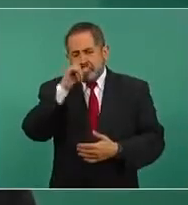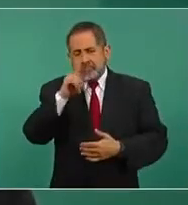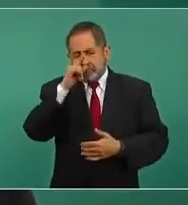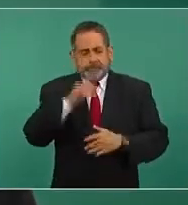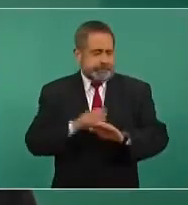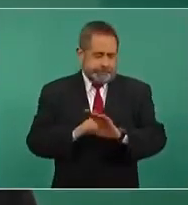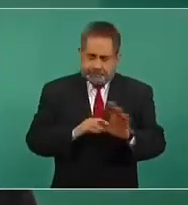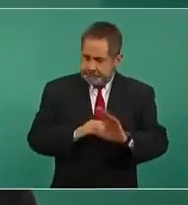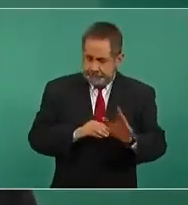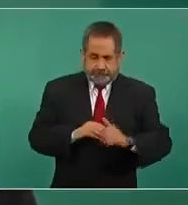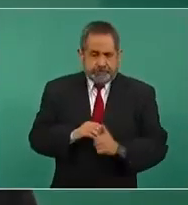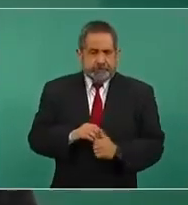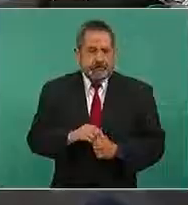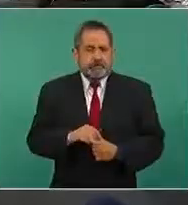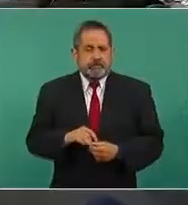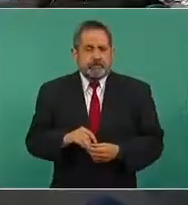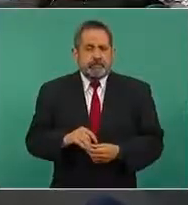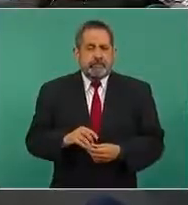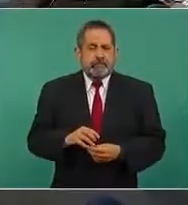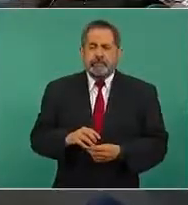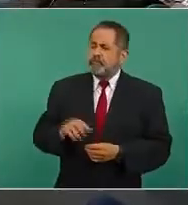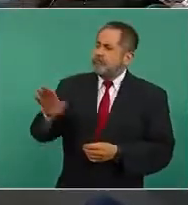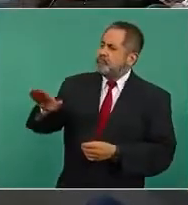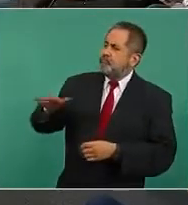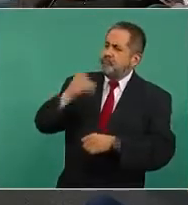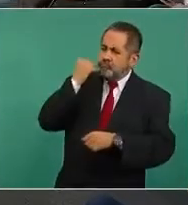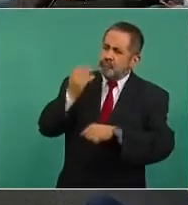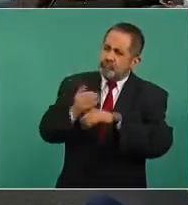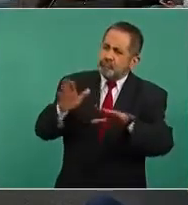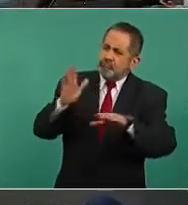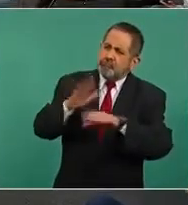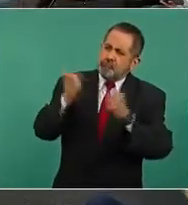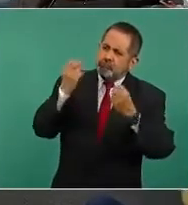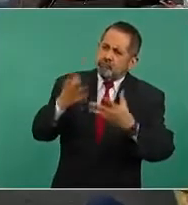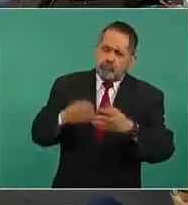cabo estos propósitos y estar informando.